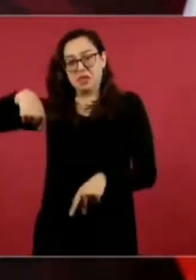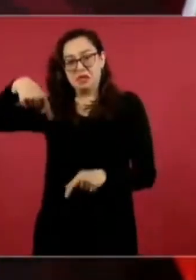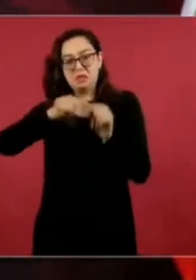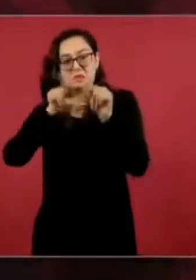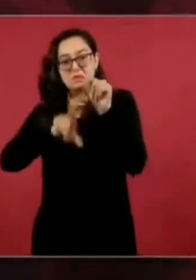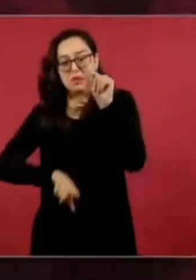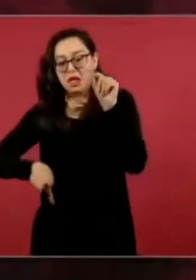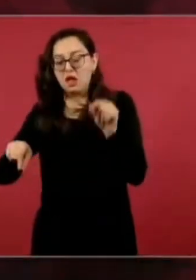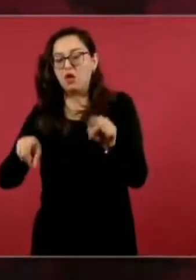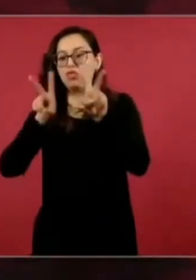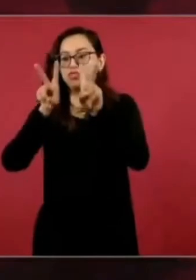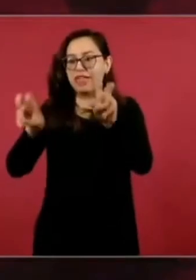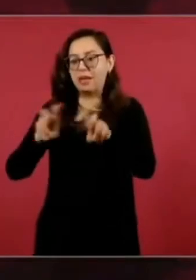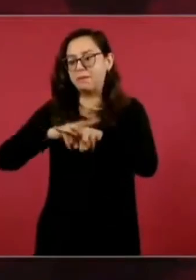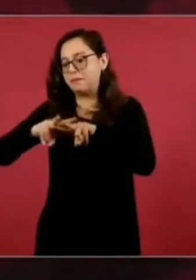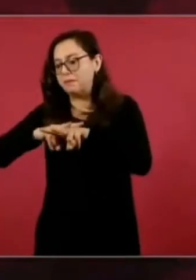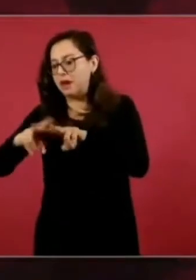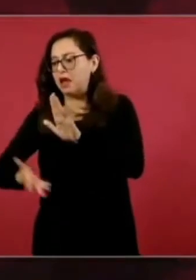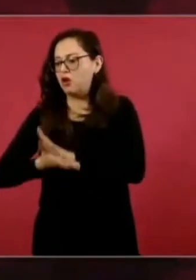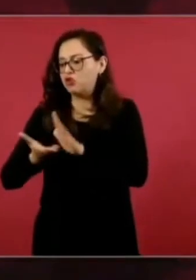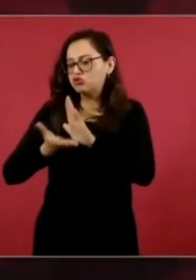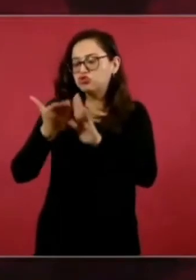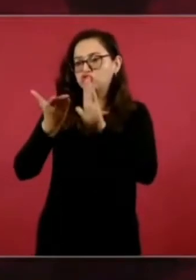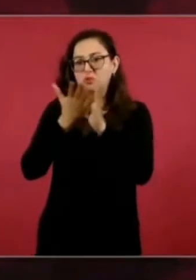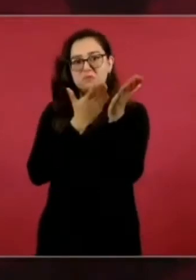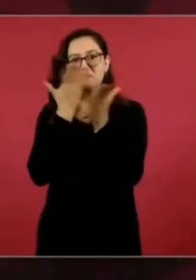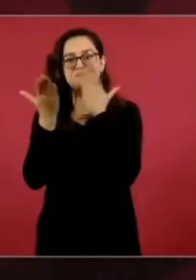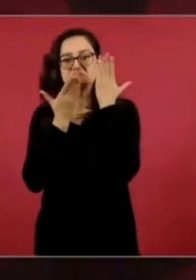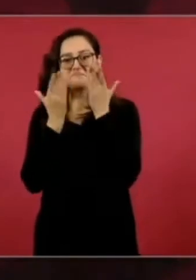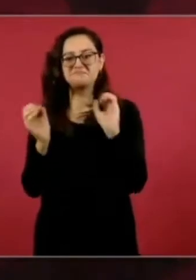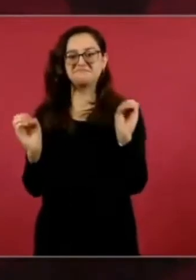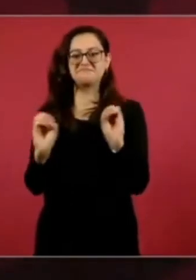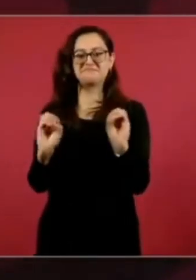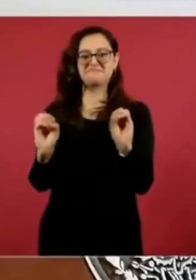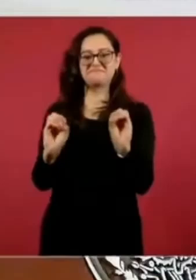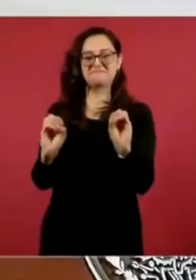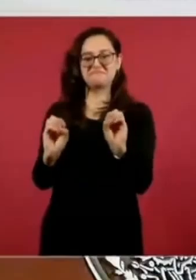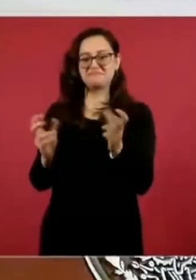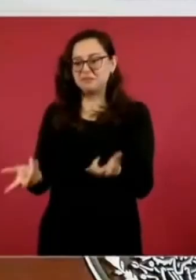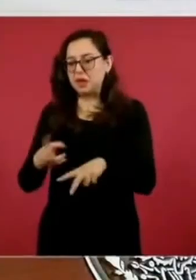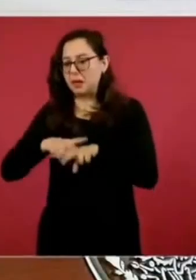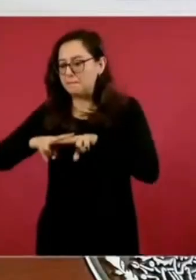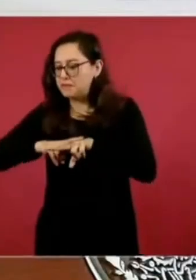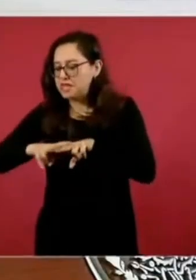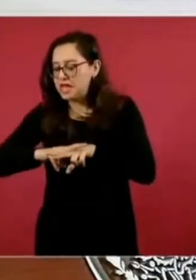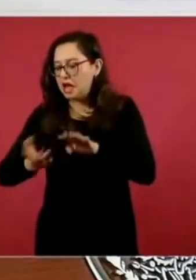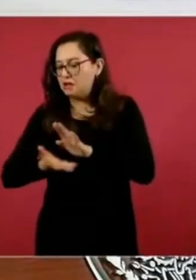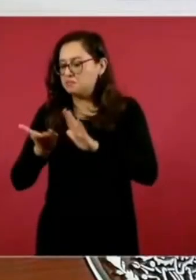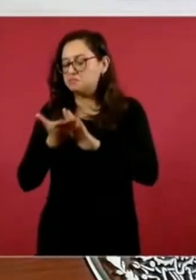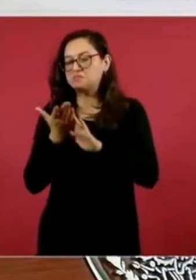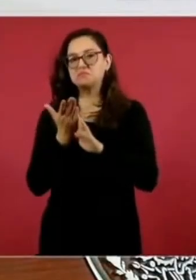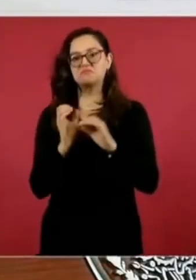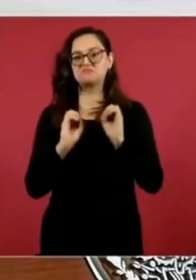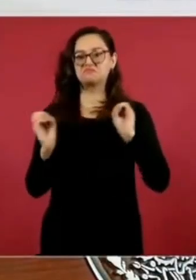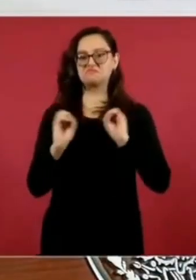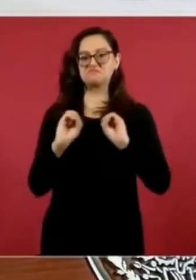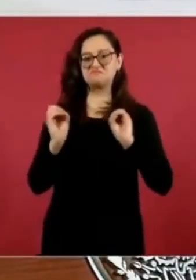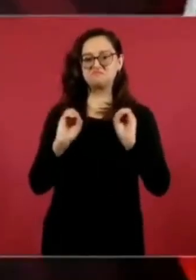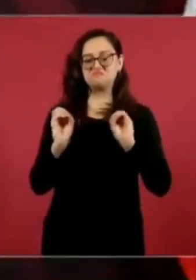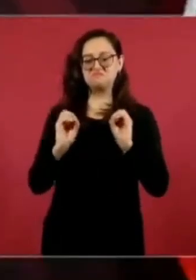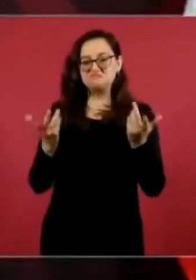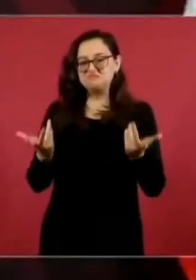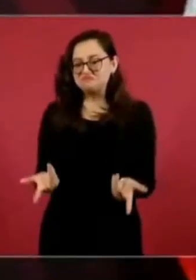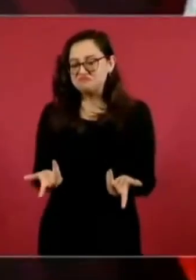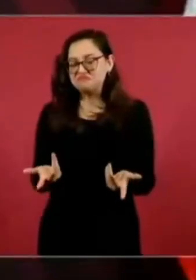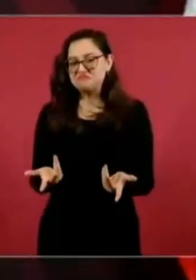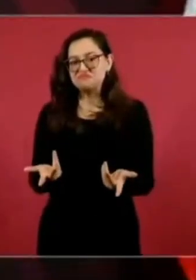en la construcción de los trenes, en construcción de vías, fue un